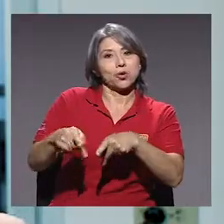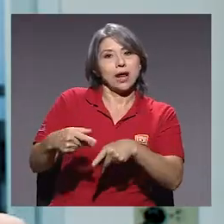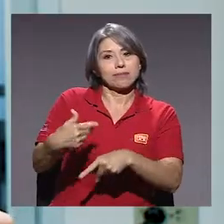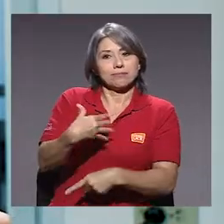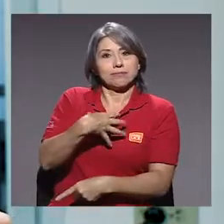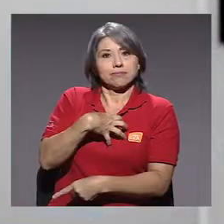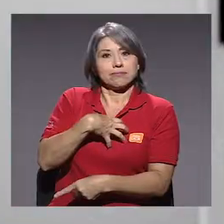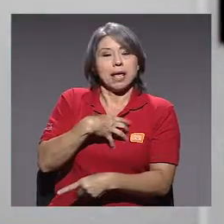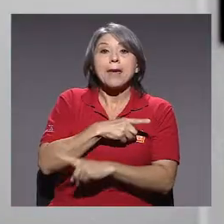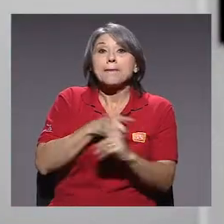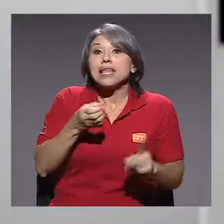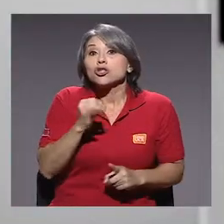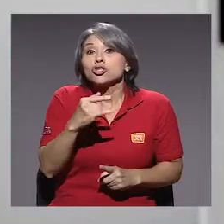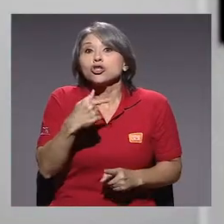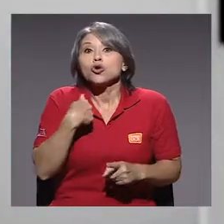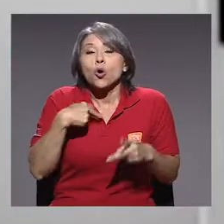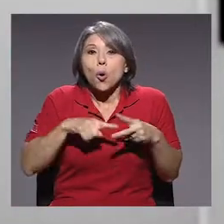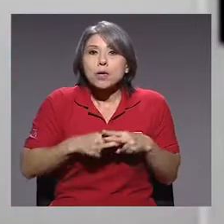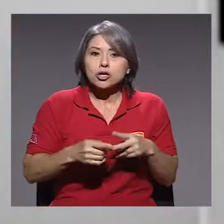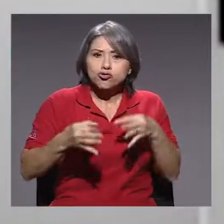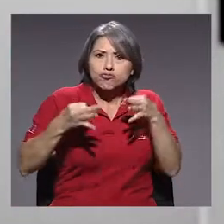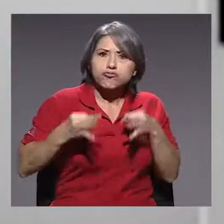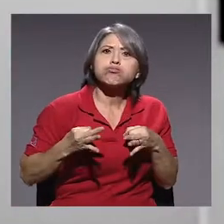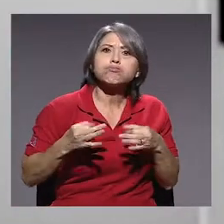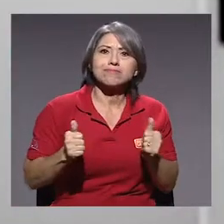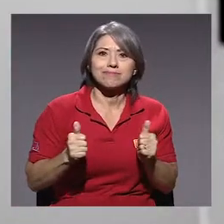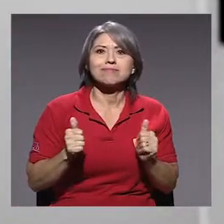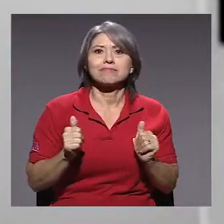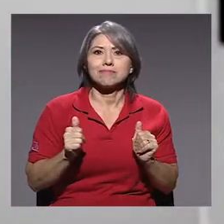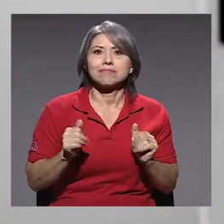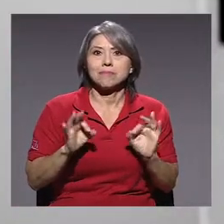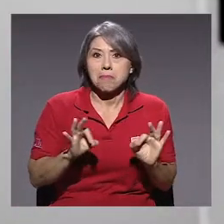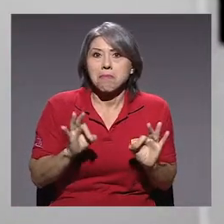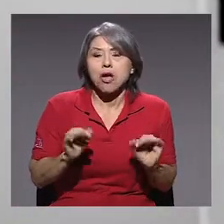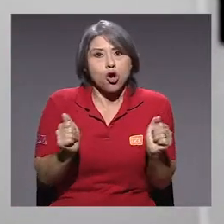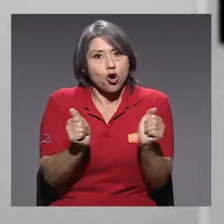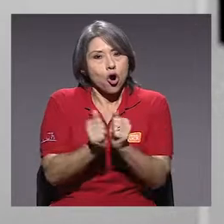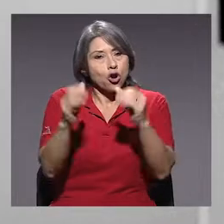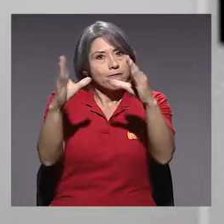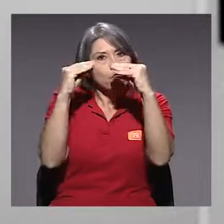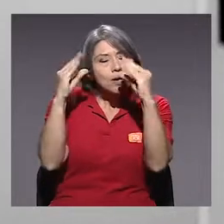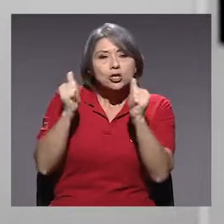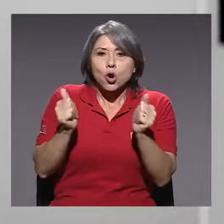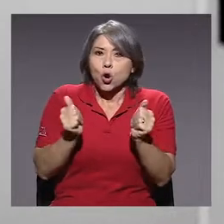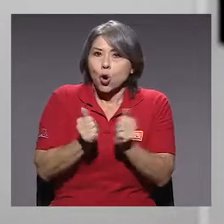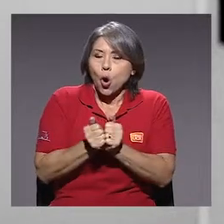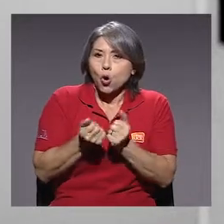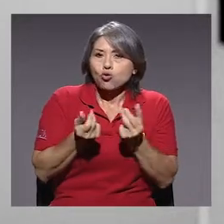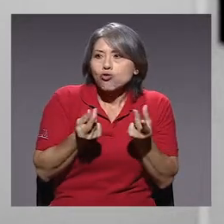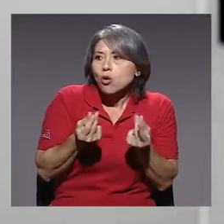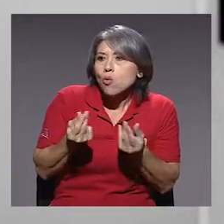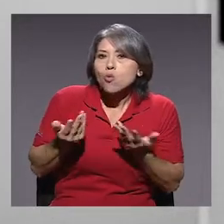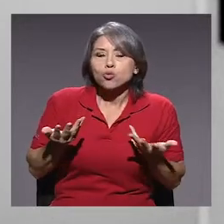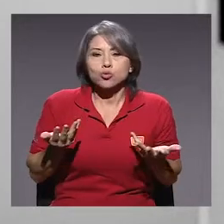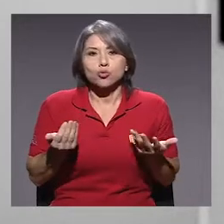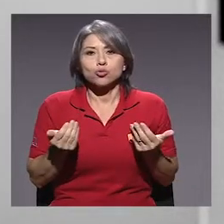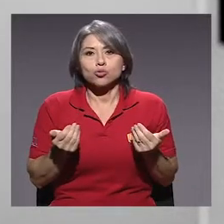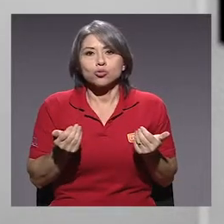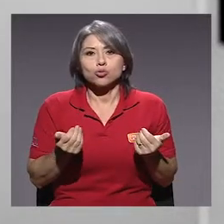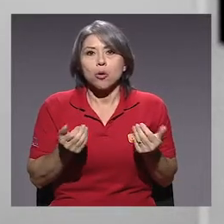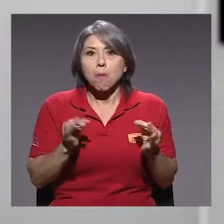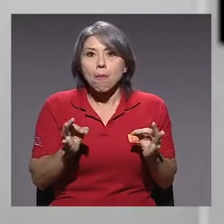persona que la tenga. Pero si yo comienzo con el pie derecho, con información o con recursos